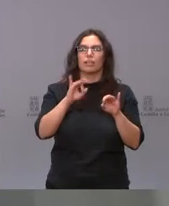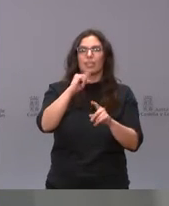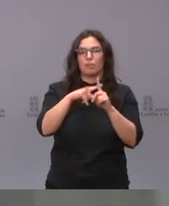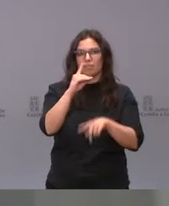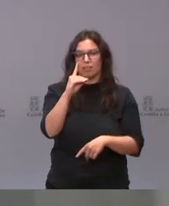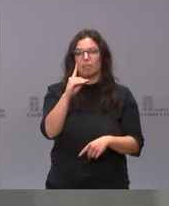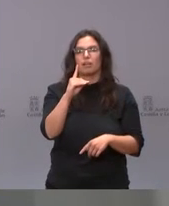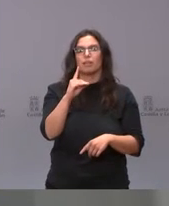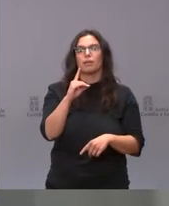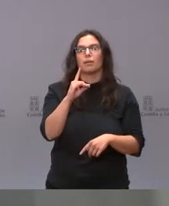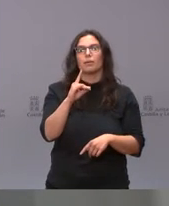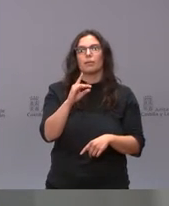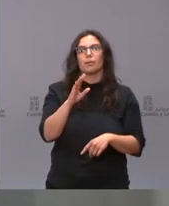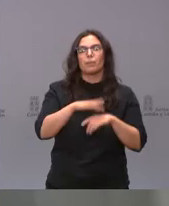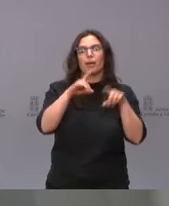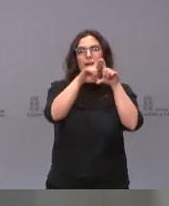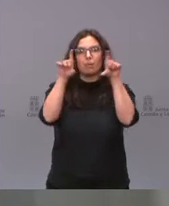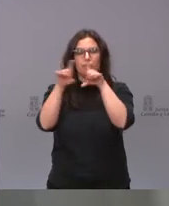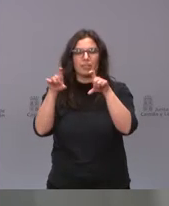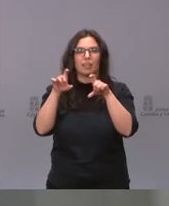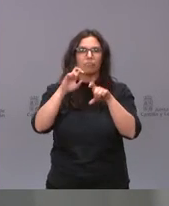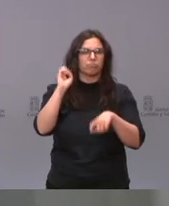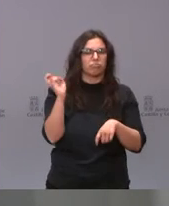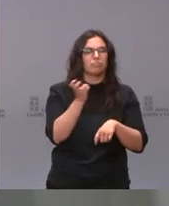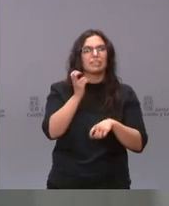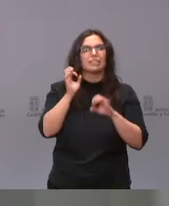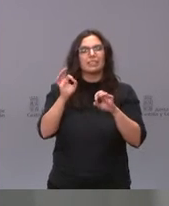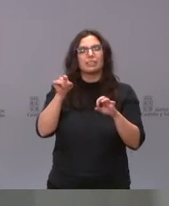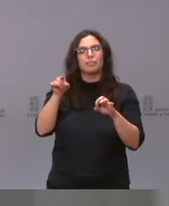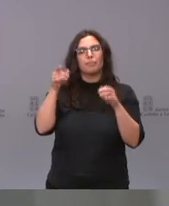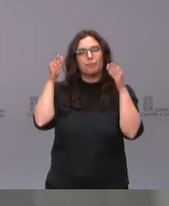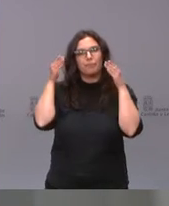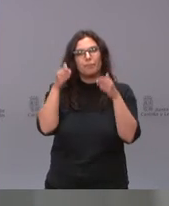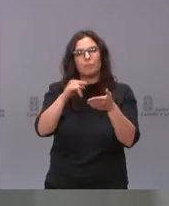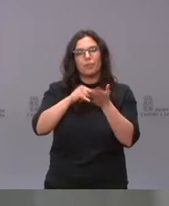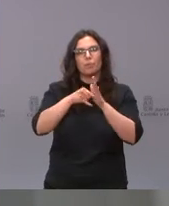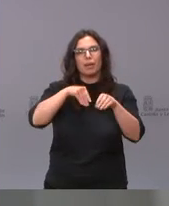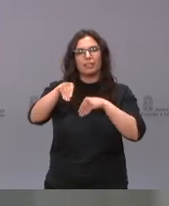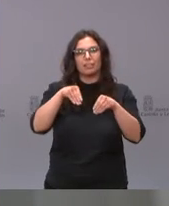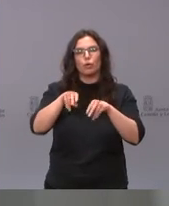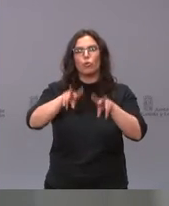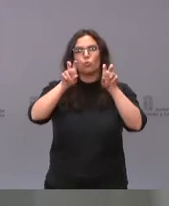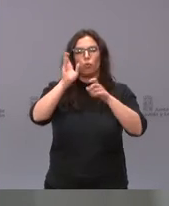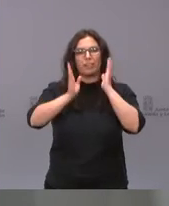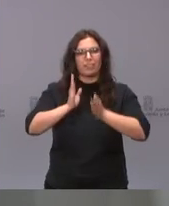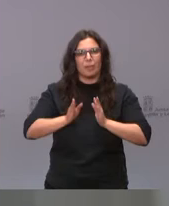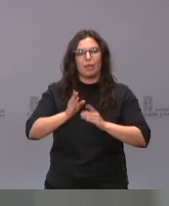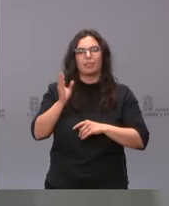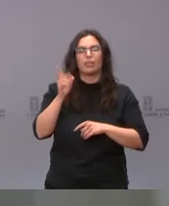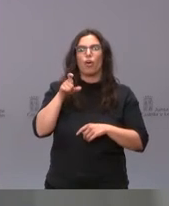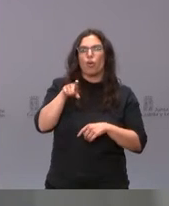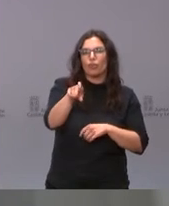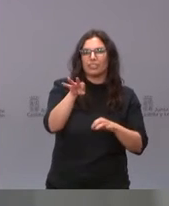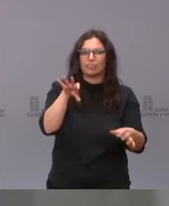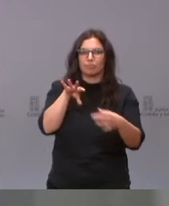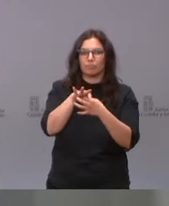en las empresas de Crasco Research, dedicada a un plan estratégico de nuevas terapias oncológicas basadas